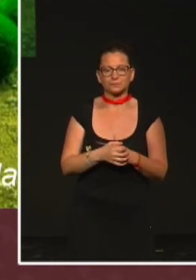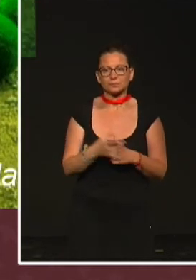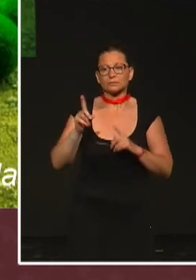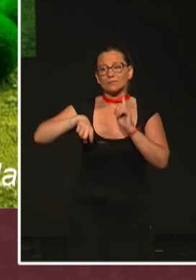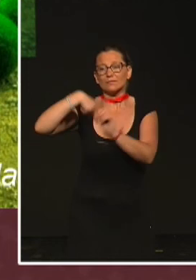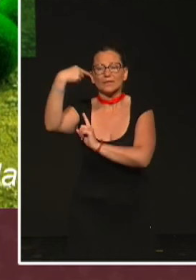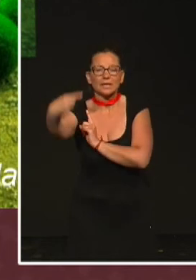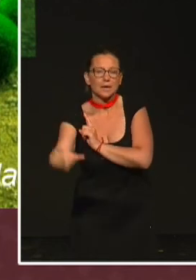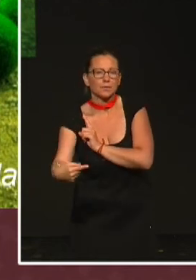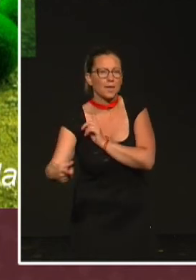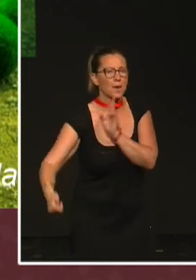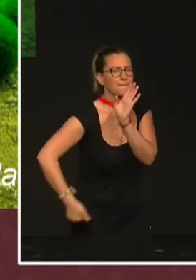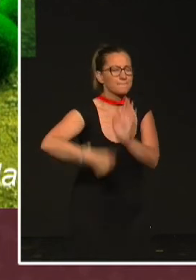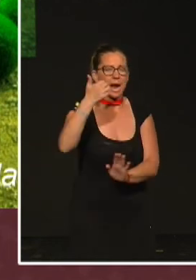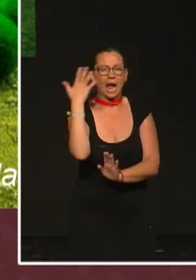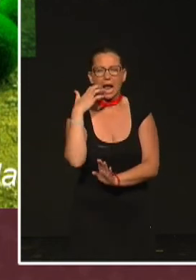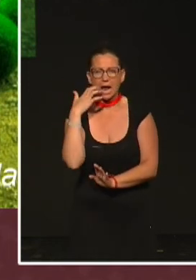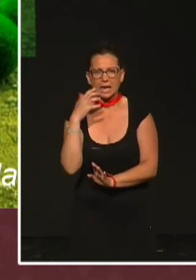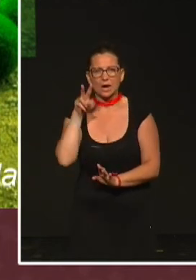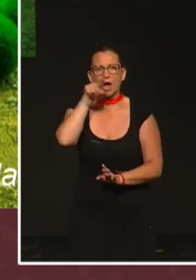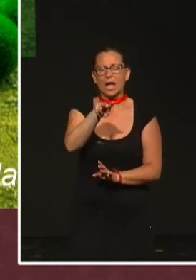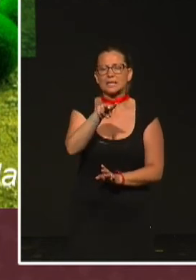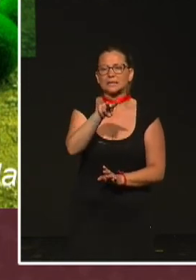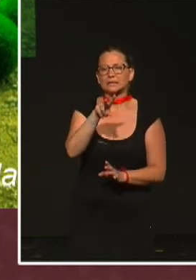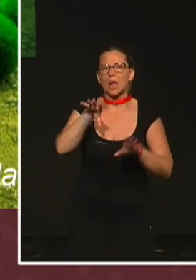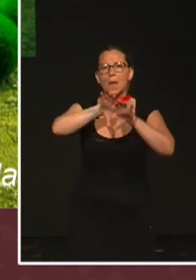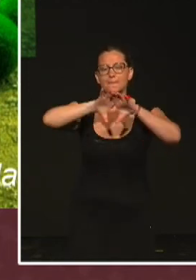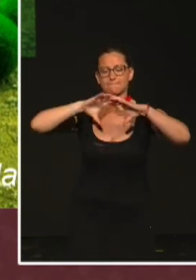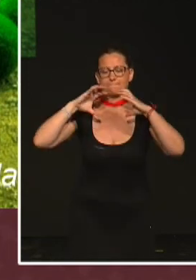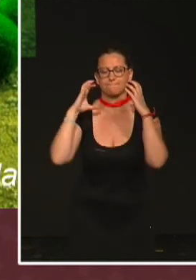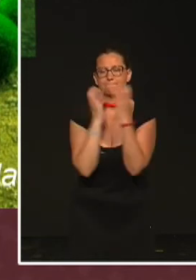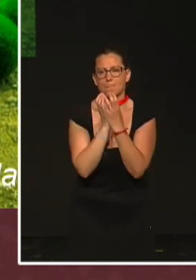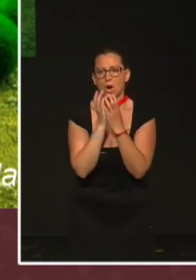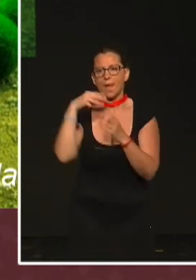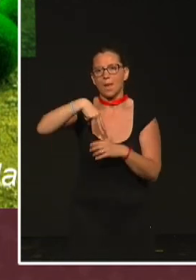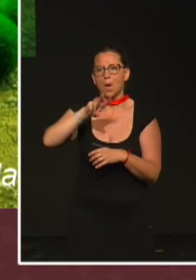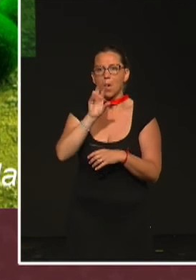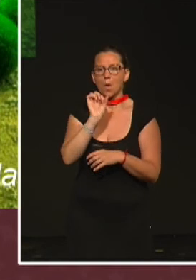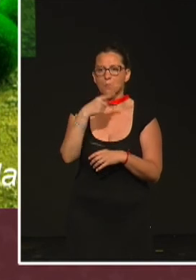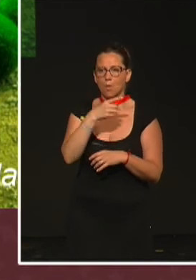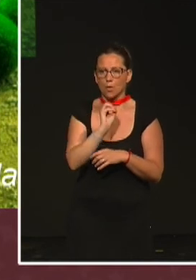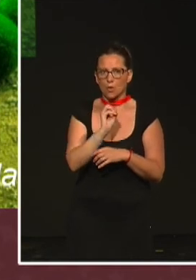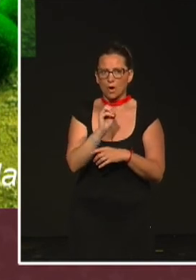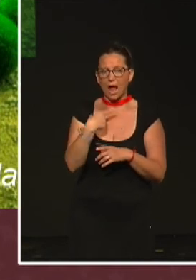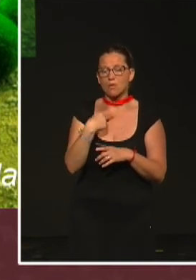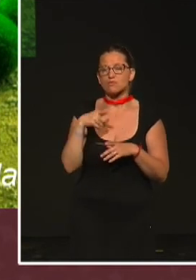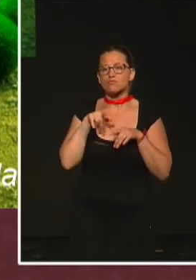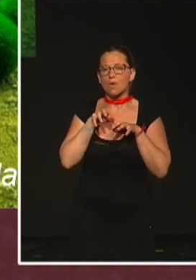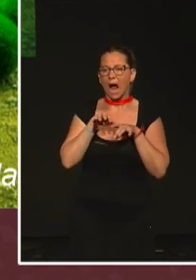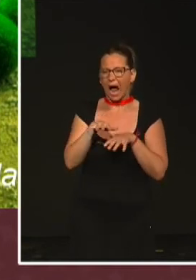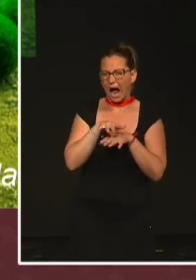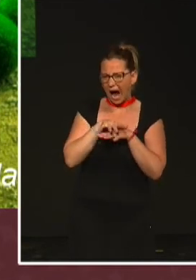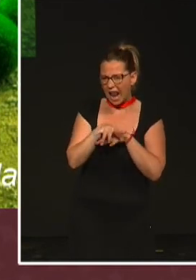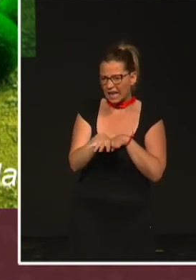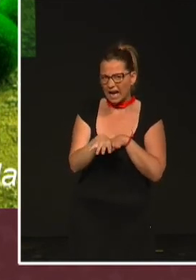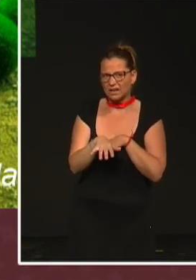Y después otro también de los más raros que vamos a ver, que es esta bola de musgo, que se llama, le llaman vulgarmente, que es un alga, que tiene este aspecto